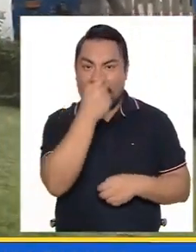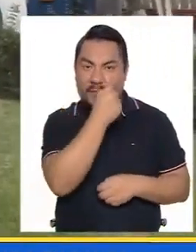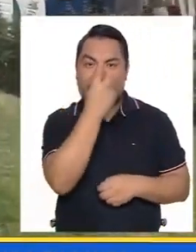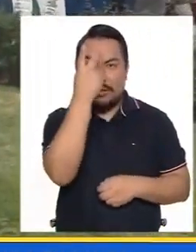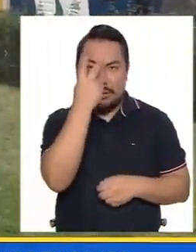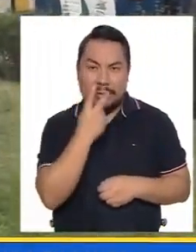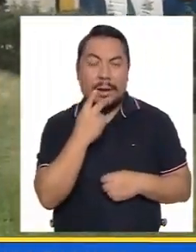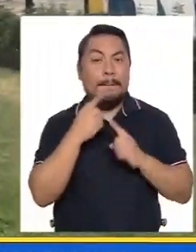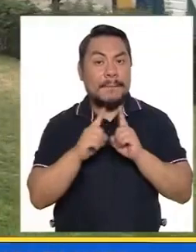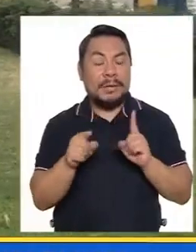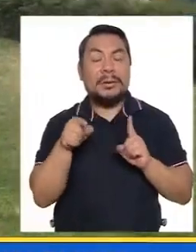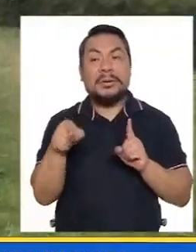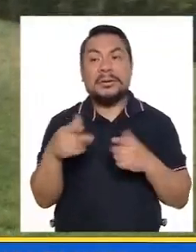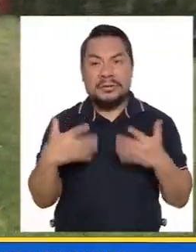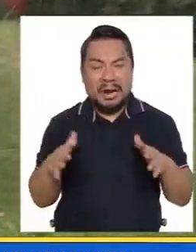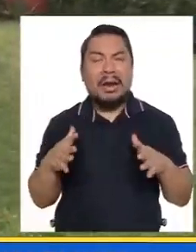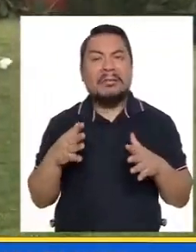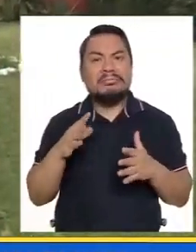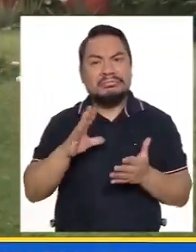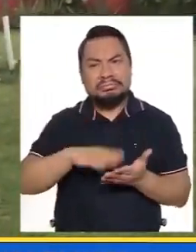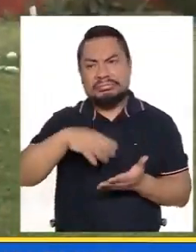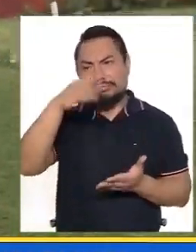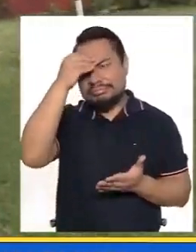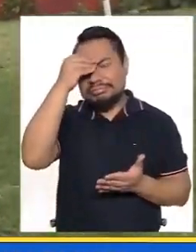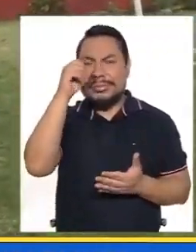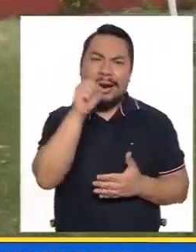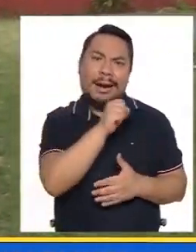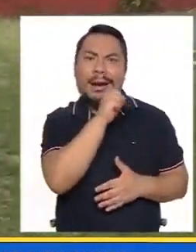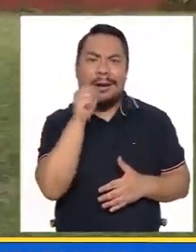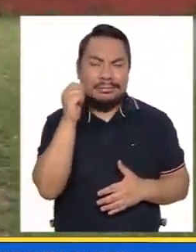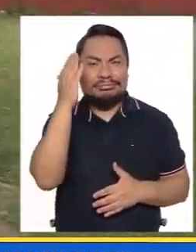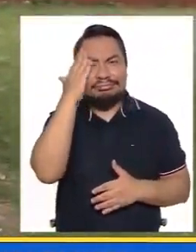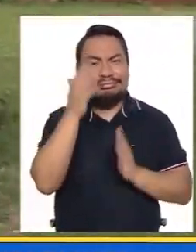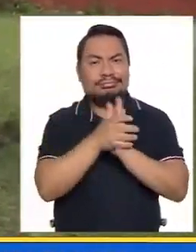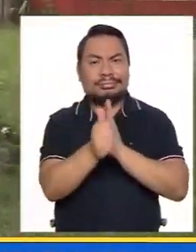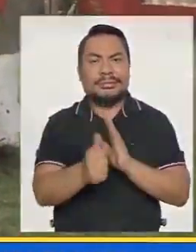pero aún así ha desarrollado el canto.